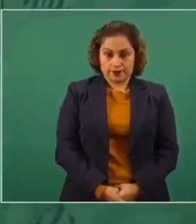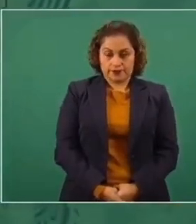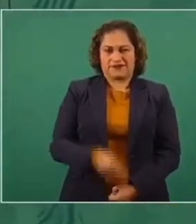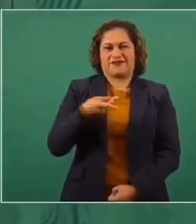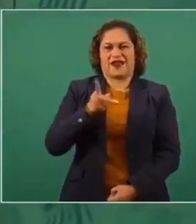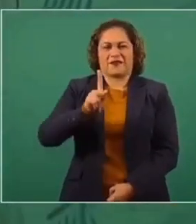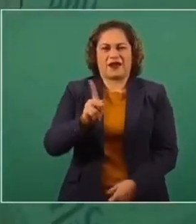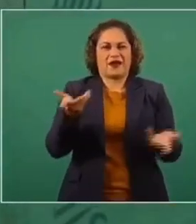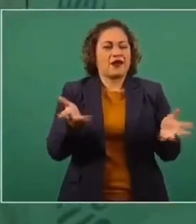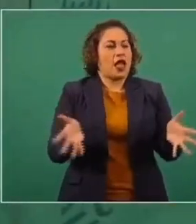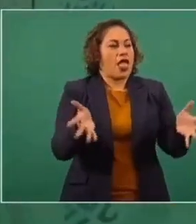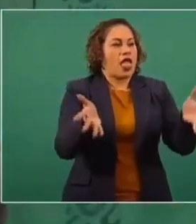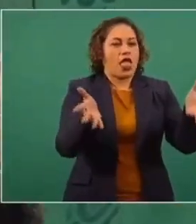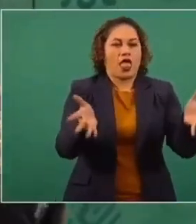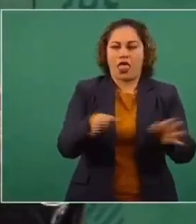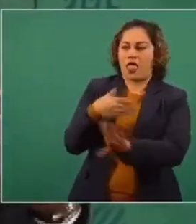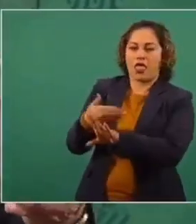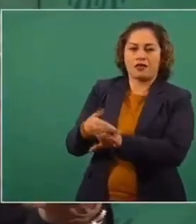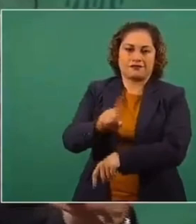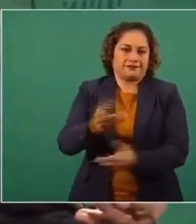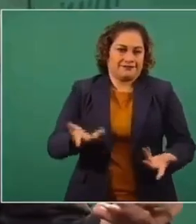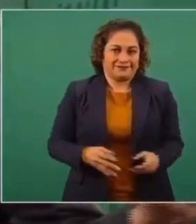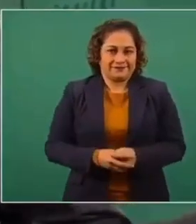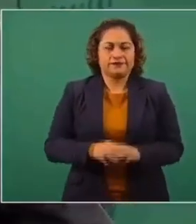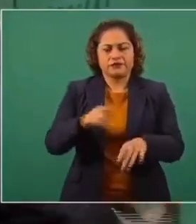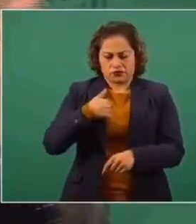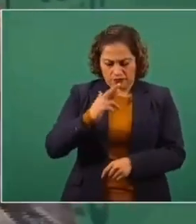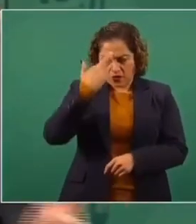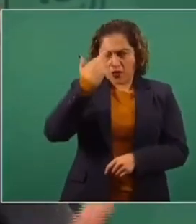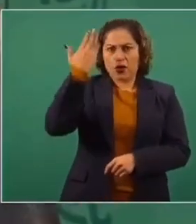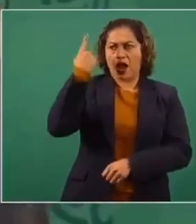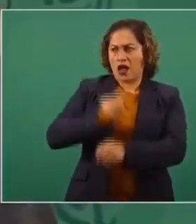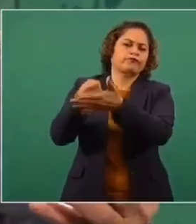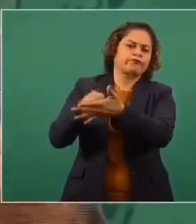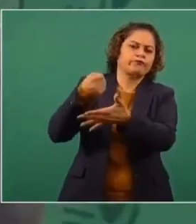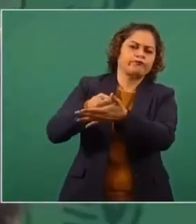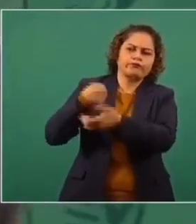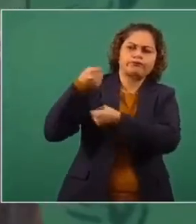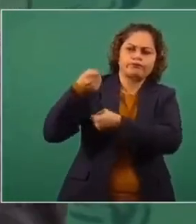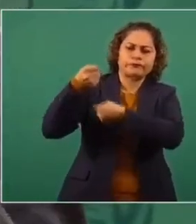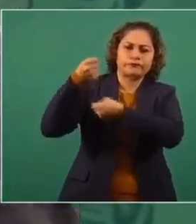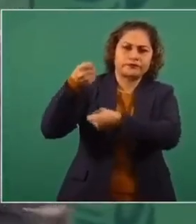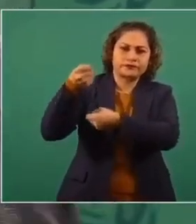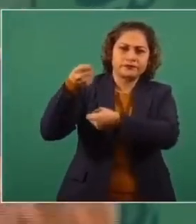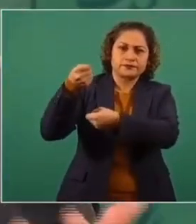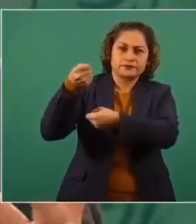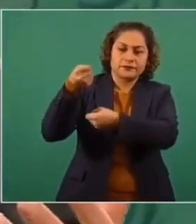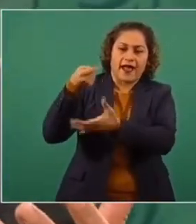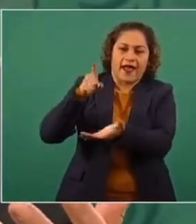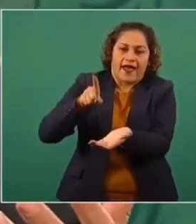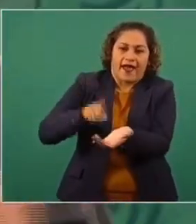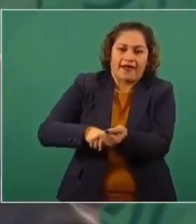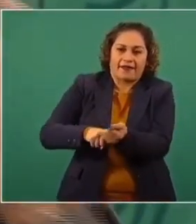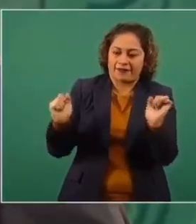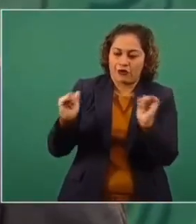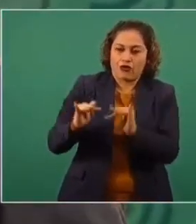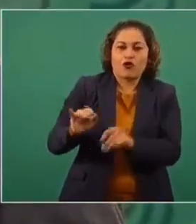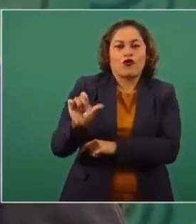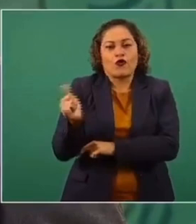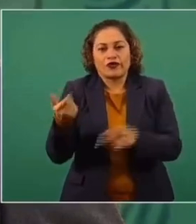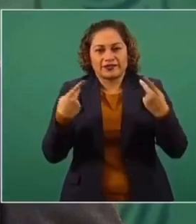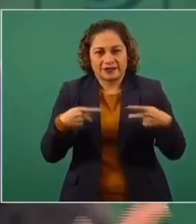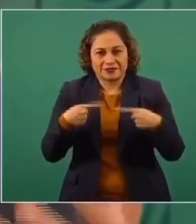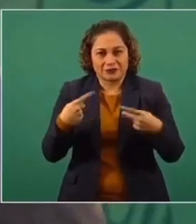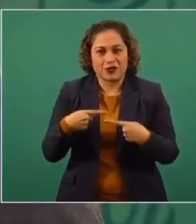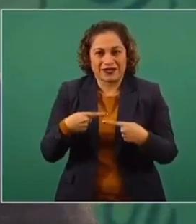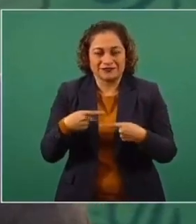Campañas promovidas. Yo recuerdo cuando el movimiento feminista del año pasado, ahí se metieron hasta a los